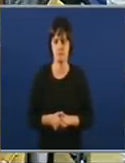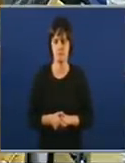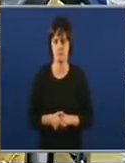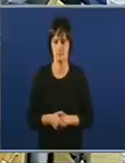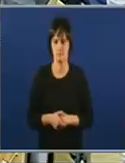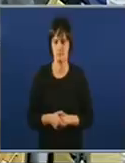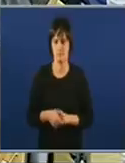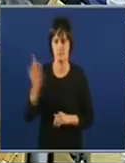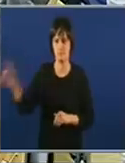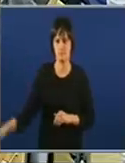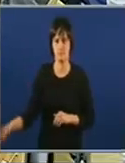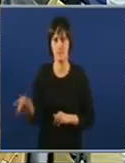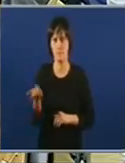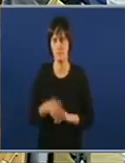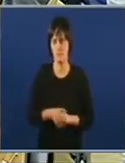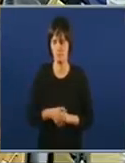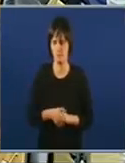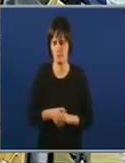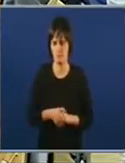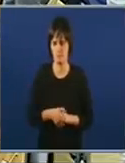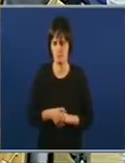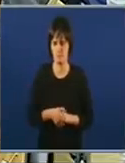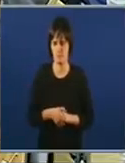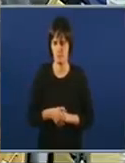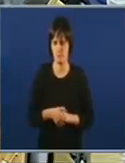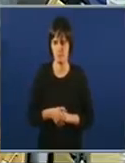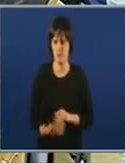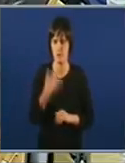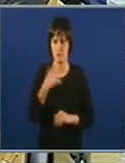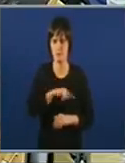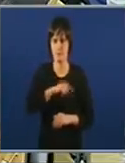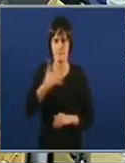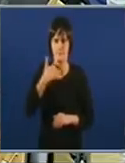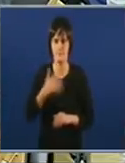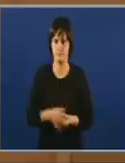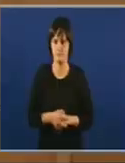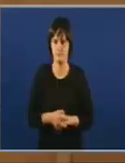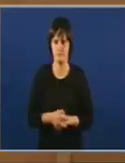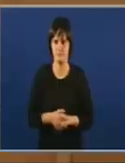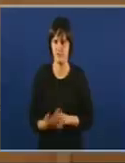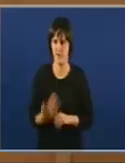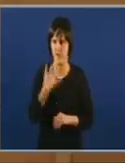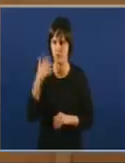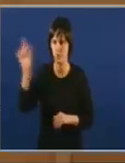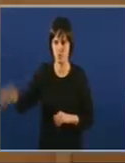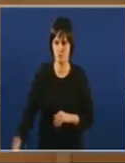Paime vostedes chorar de noxo, de carraxe,